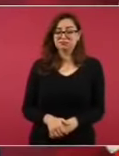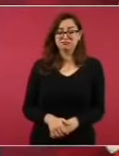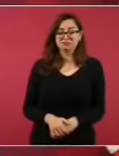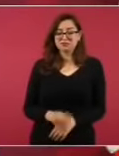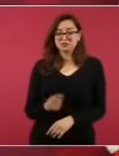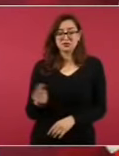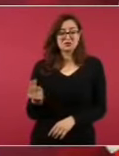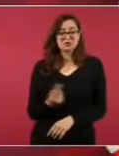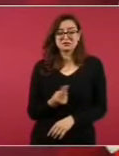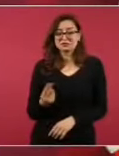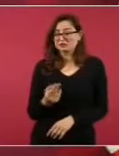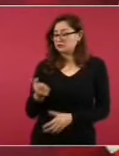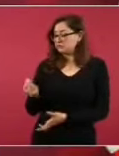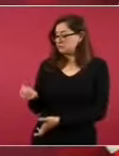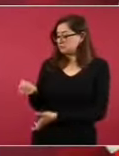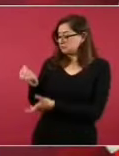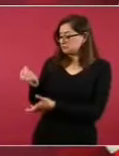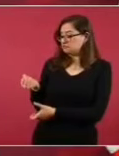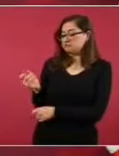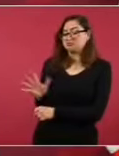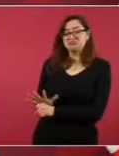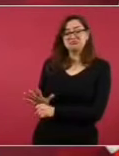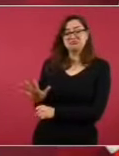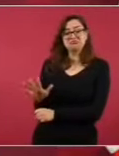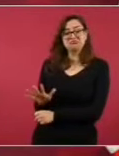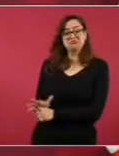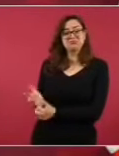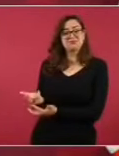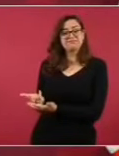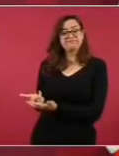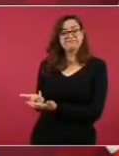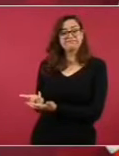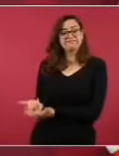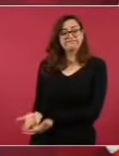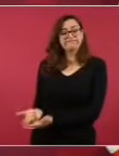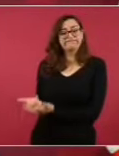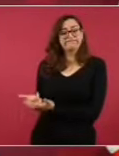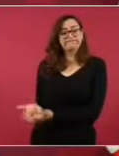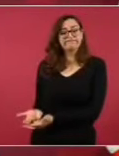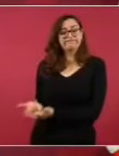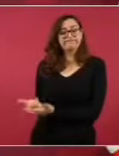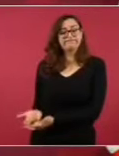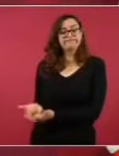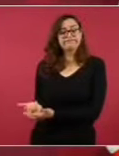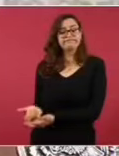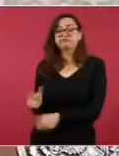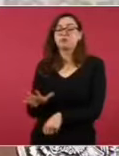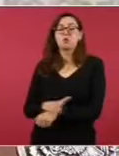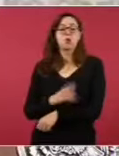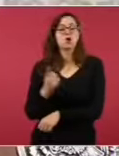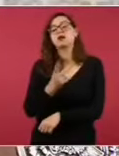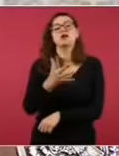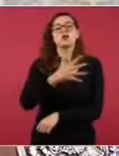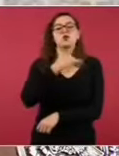el presupuesto rinde, alcanza.